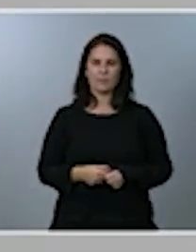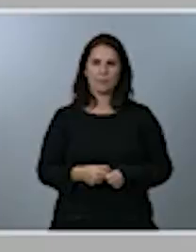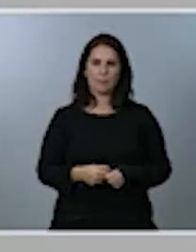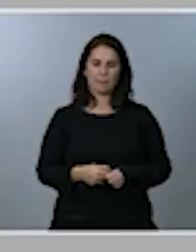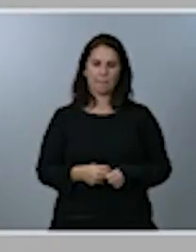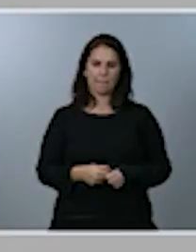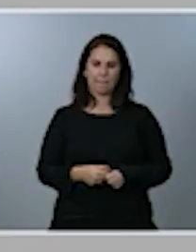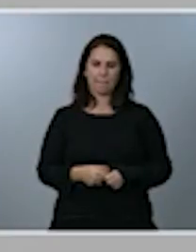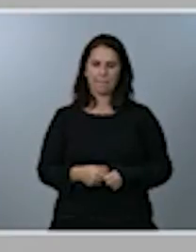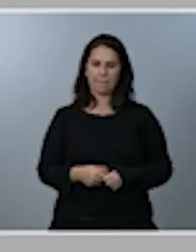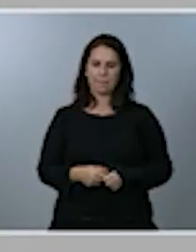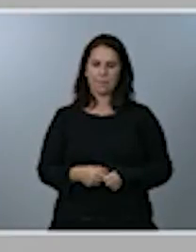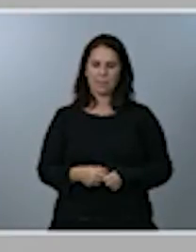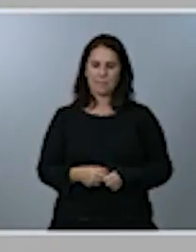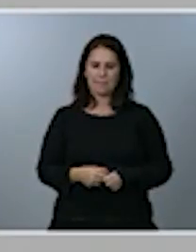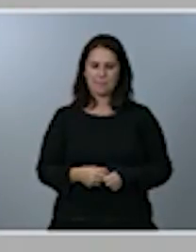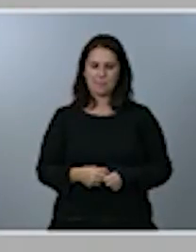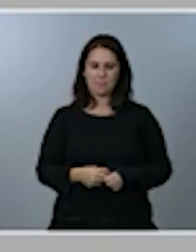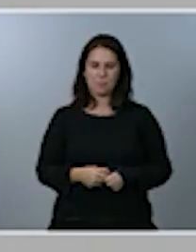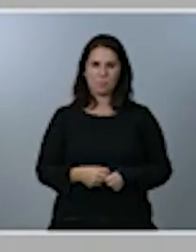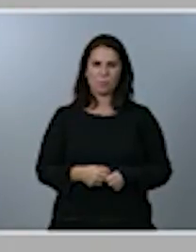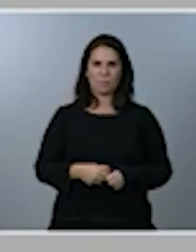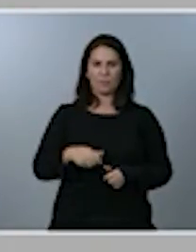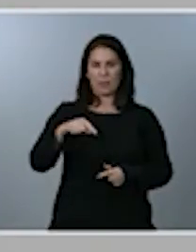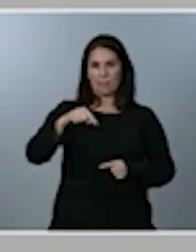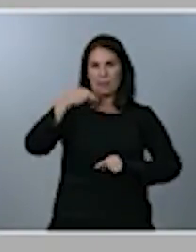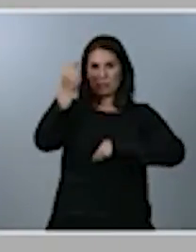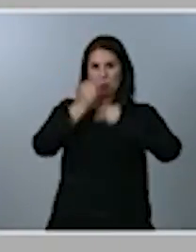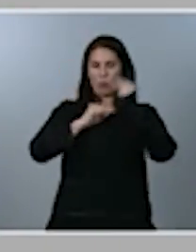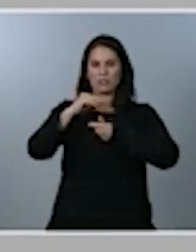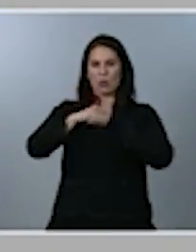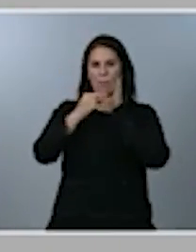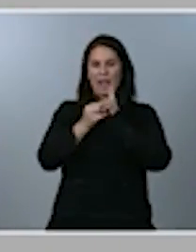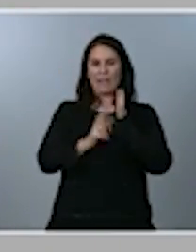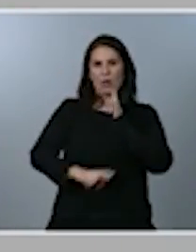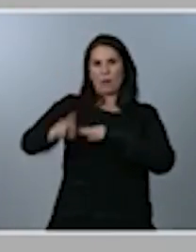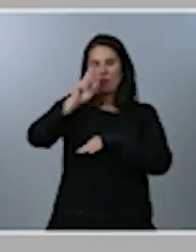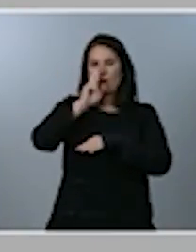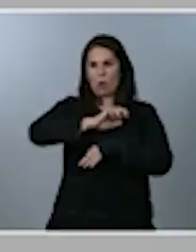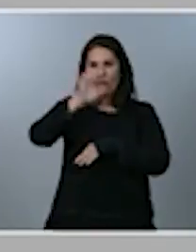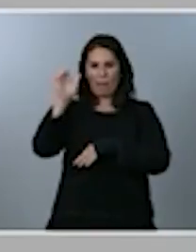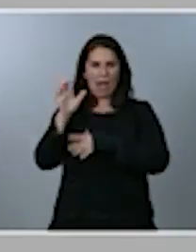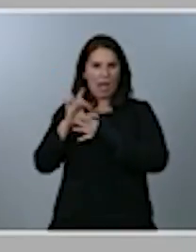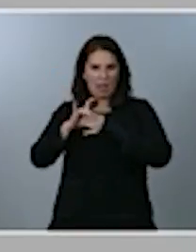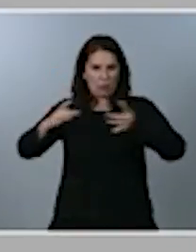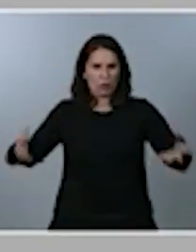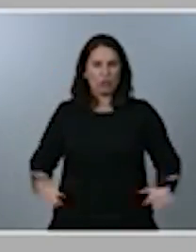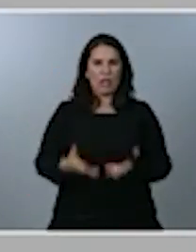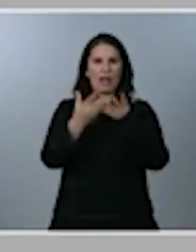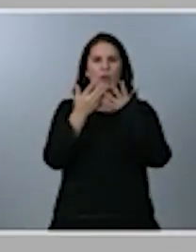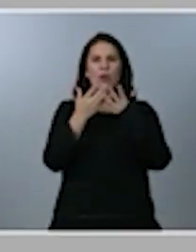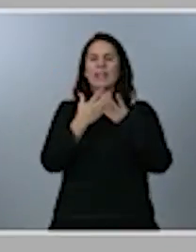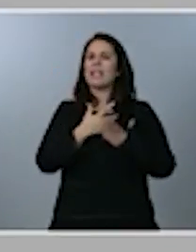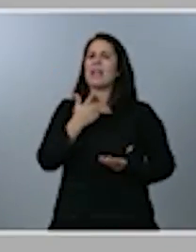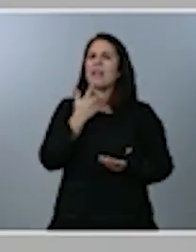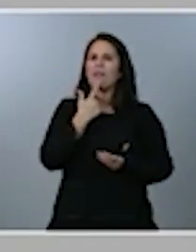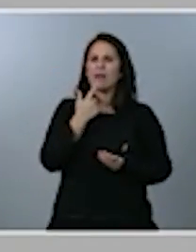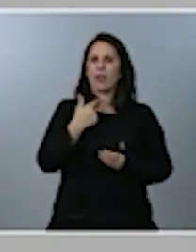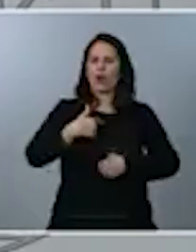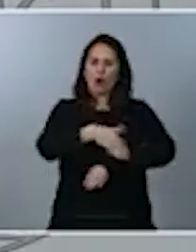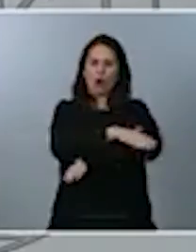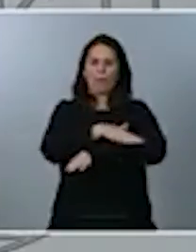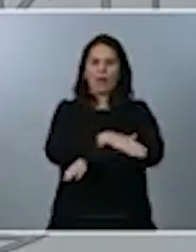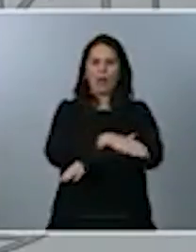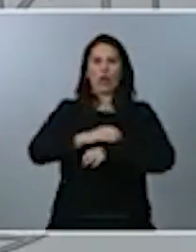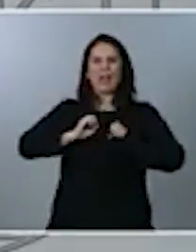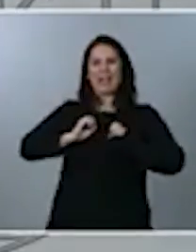expansivo, impulsado por el Plan de Recuperación Europea, no significa de ninguna manera que este Gobierno renuncie al